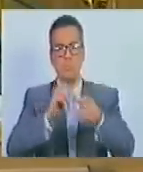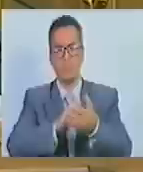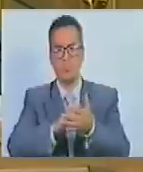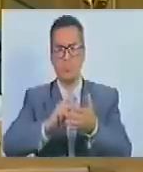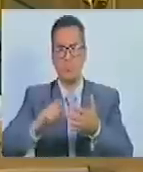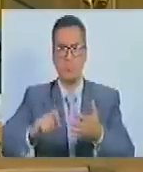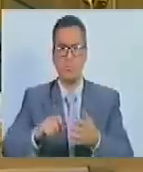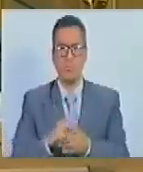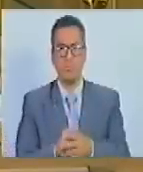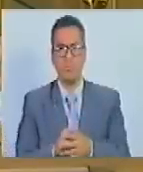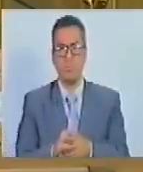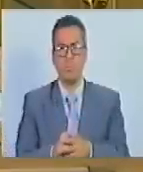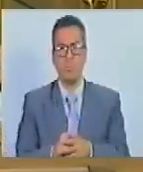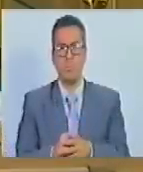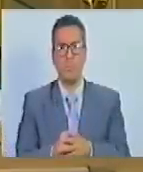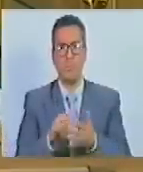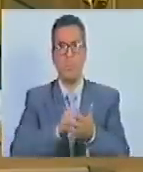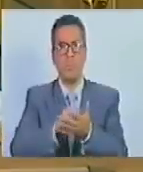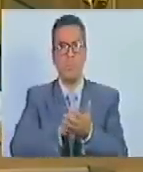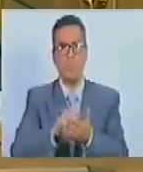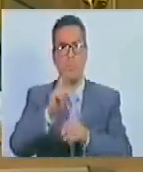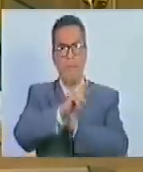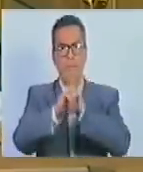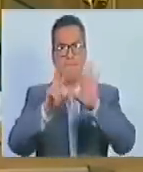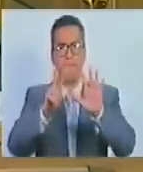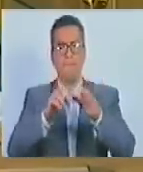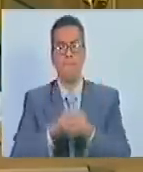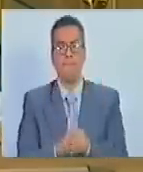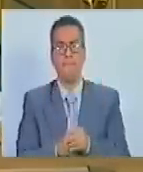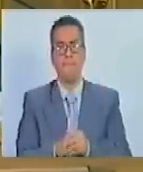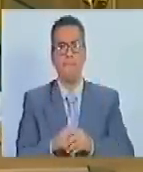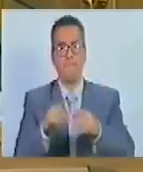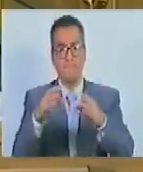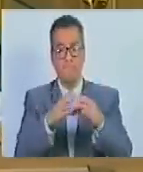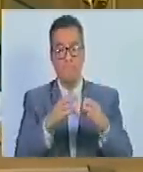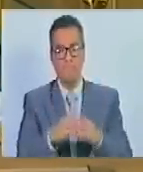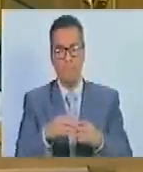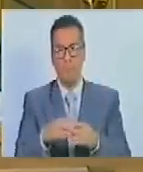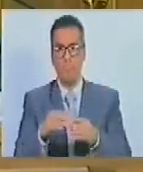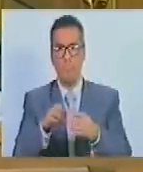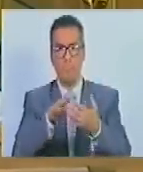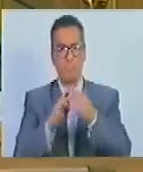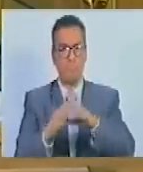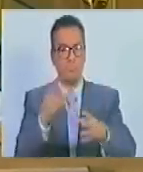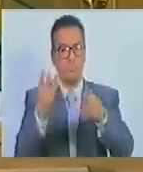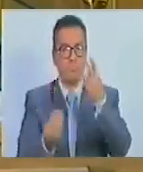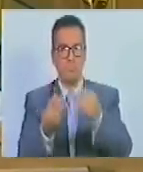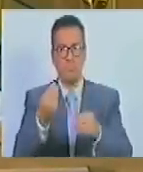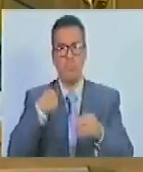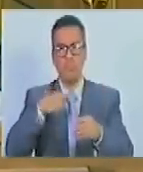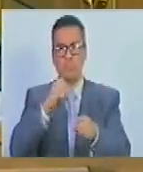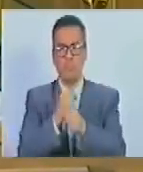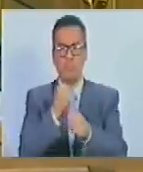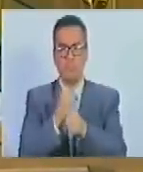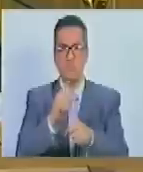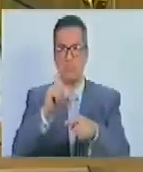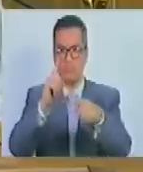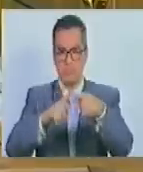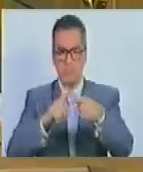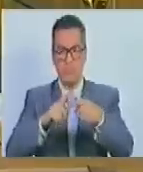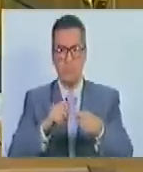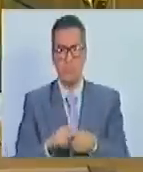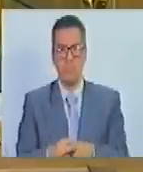redactado de la manera siguiente. Artículo 27. La unidad ejecutiva del Consejo Comunal tendrá las siguientes funciones. 1.